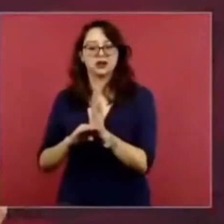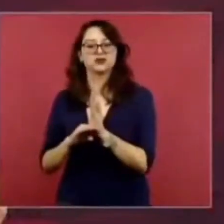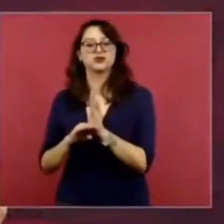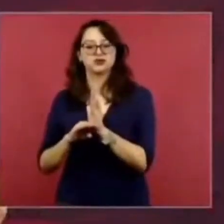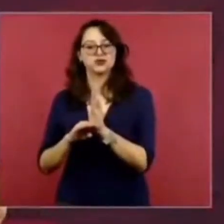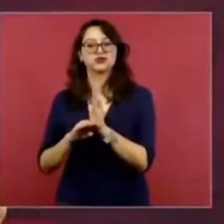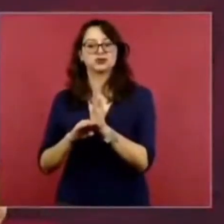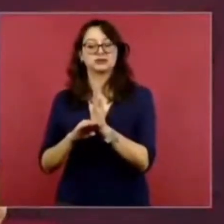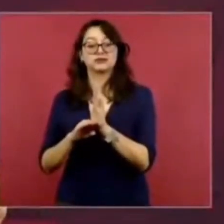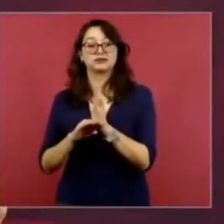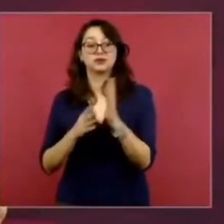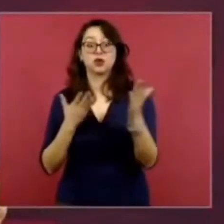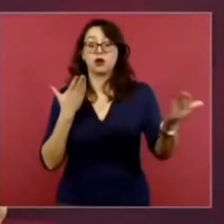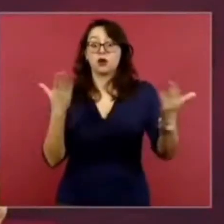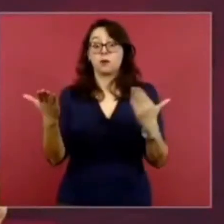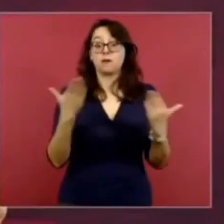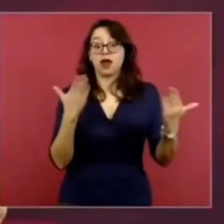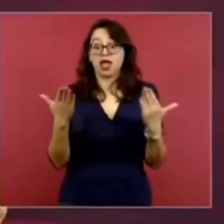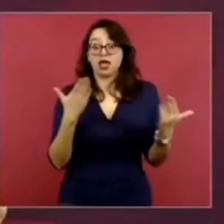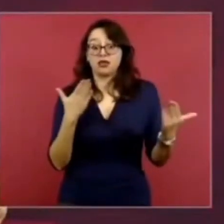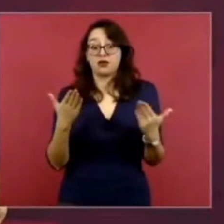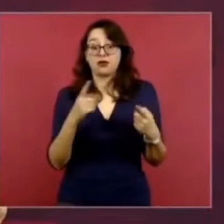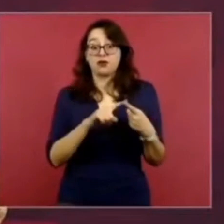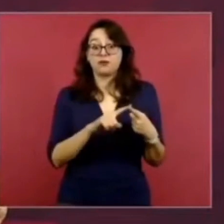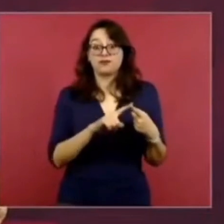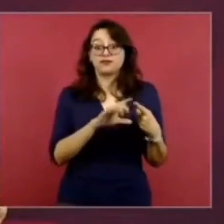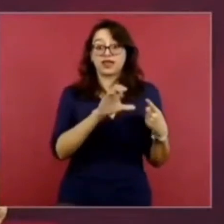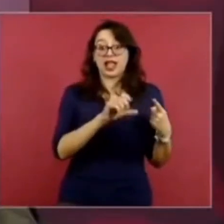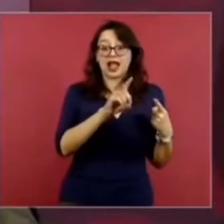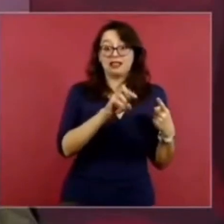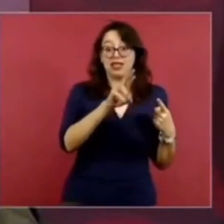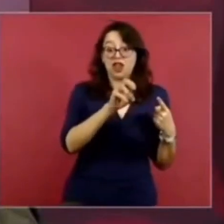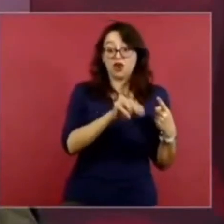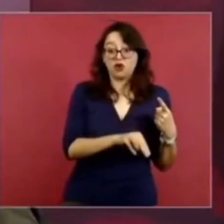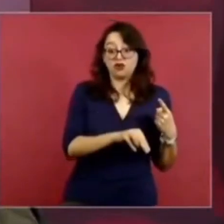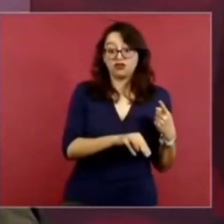con Calderón y con Peña Nieto.